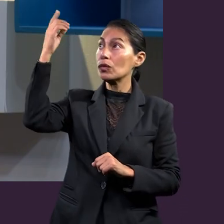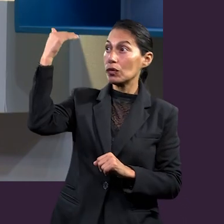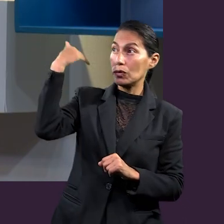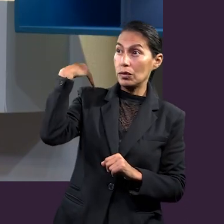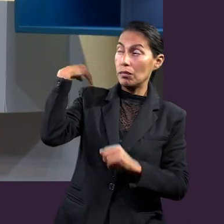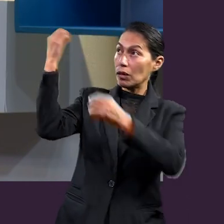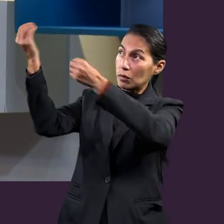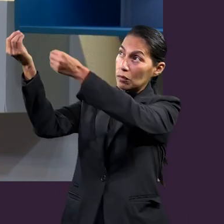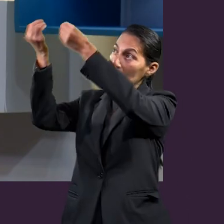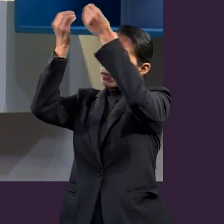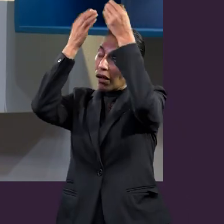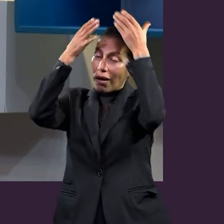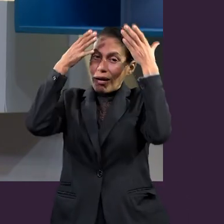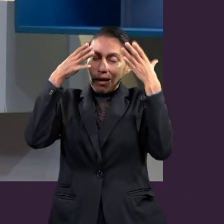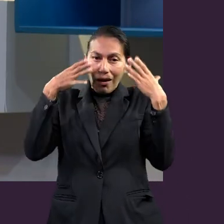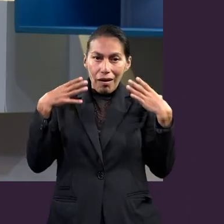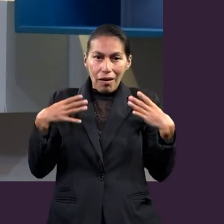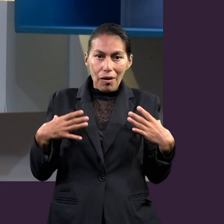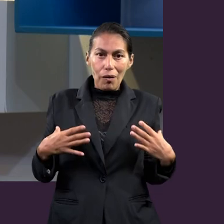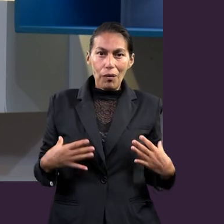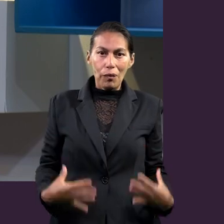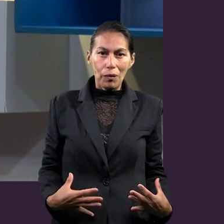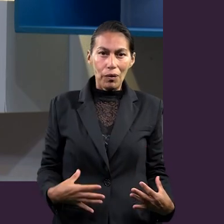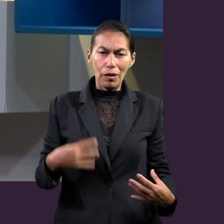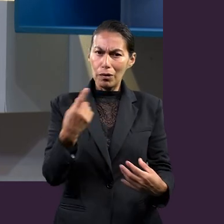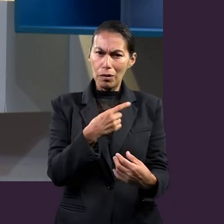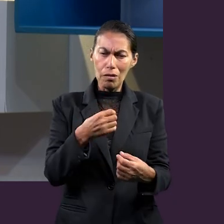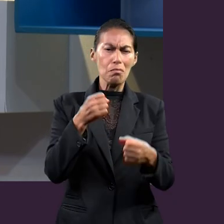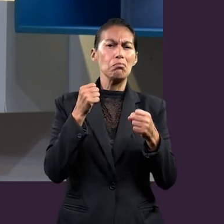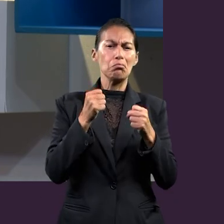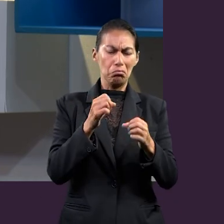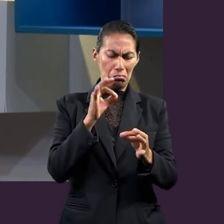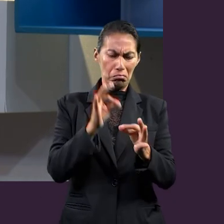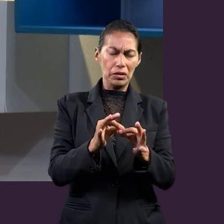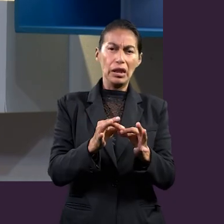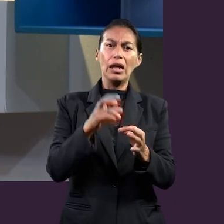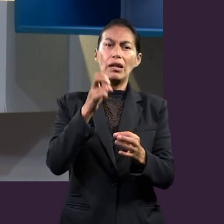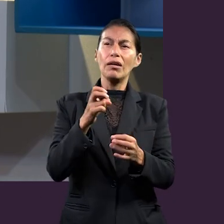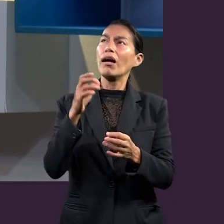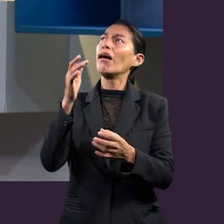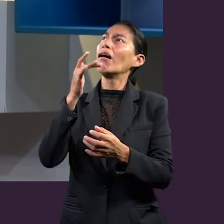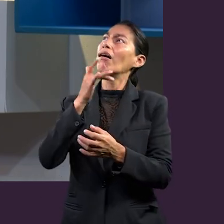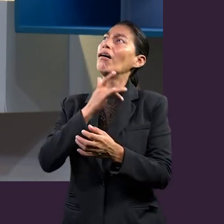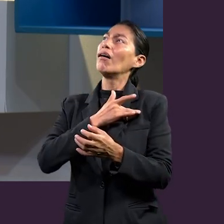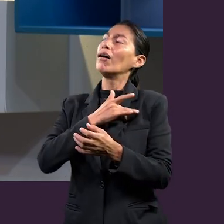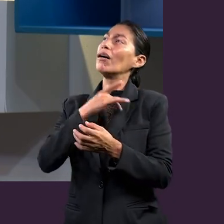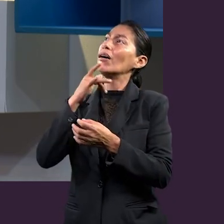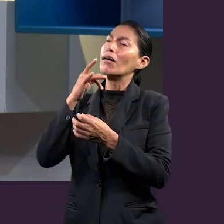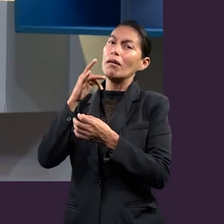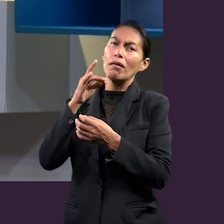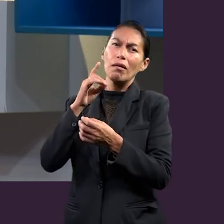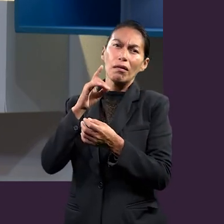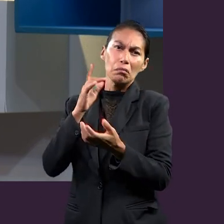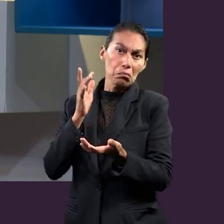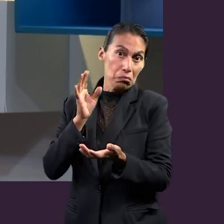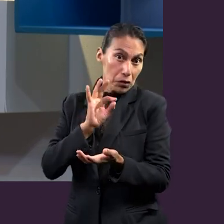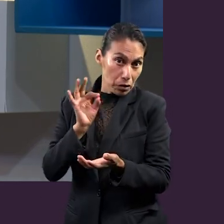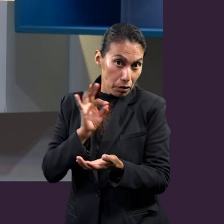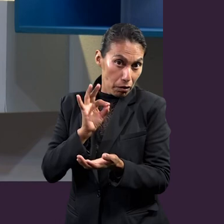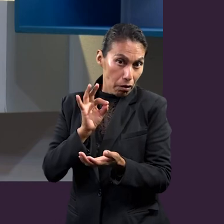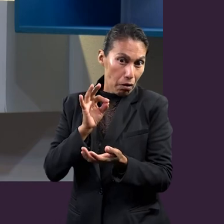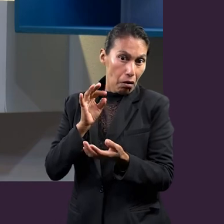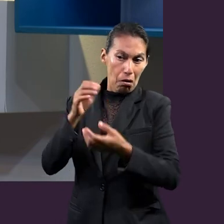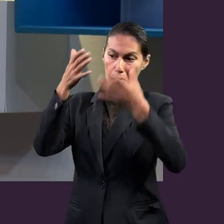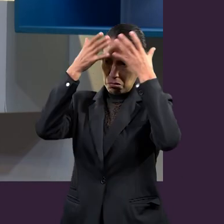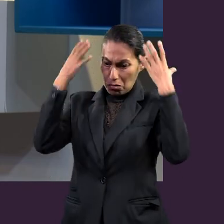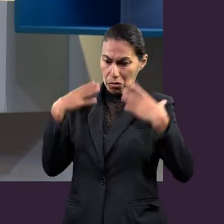dice que Dios nos llama a ponernos su armadura. Dice, cuando tengamos su armadura, podremos salir a trabajar con el corazón lleno de... Y